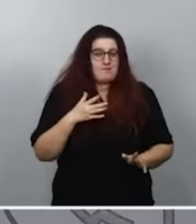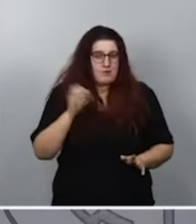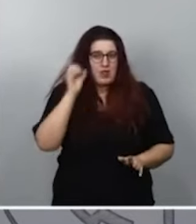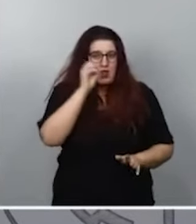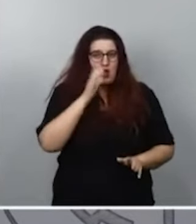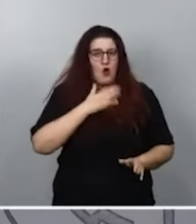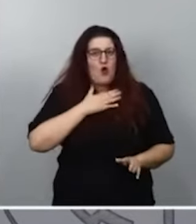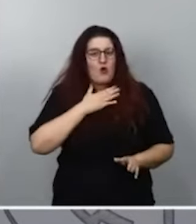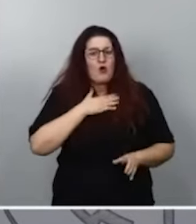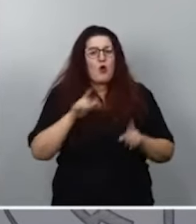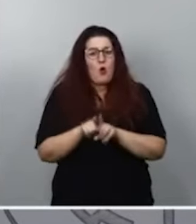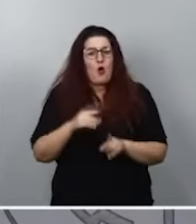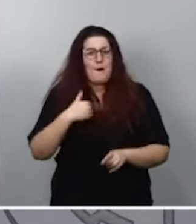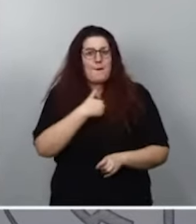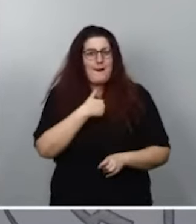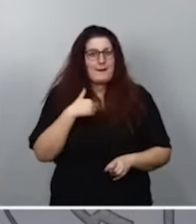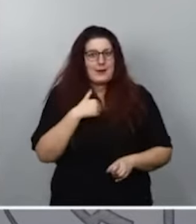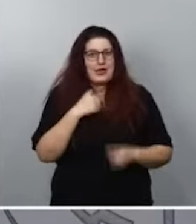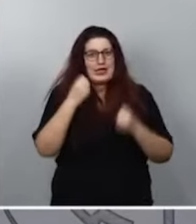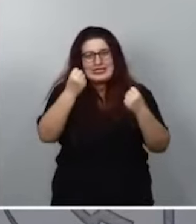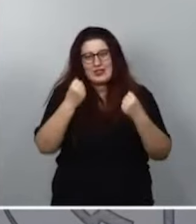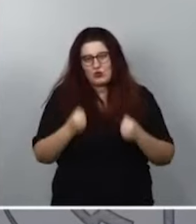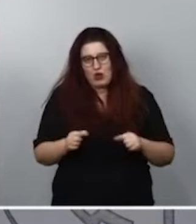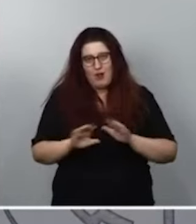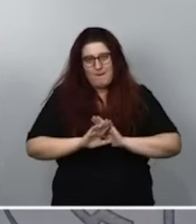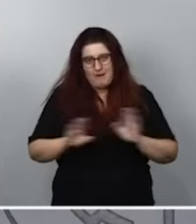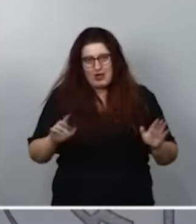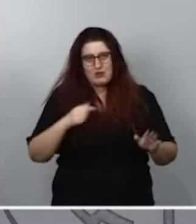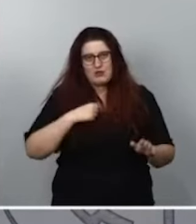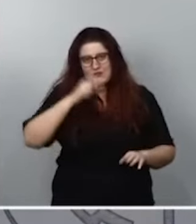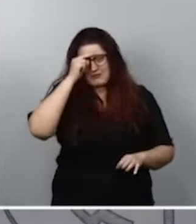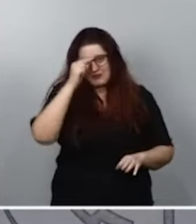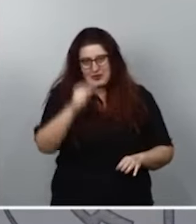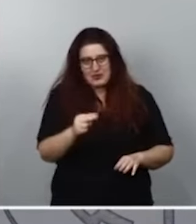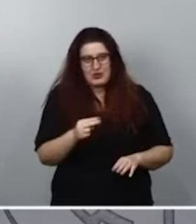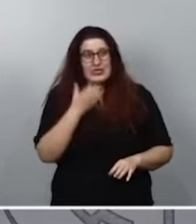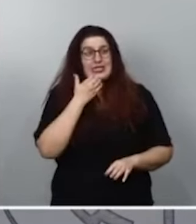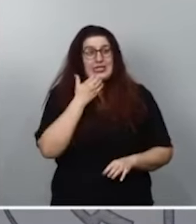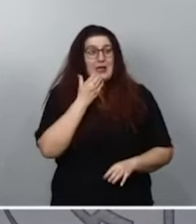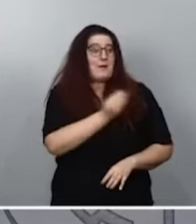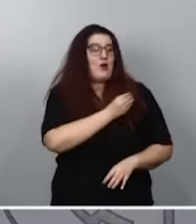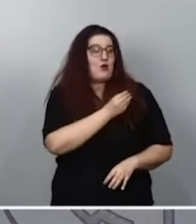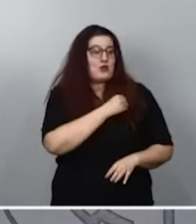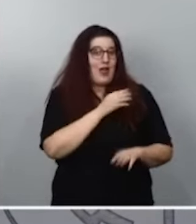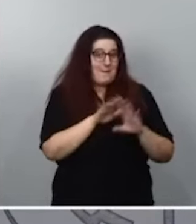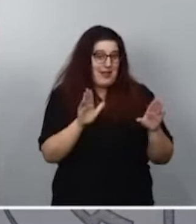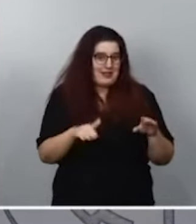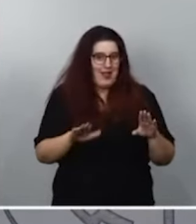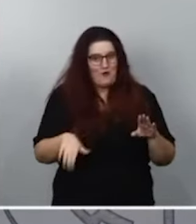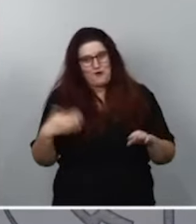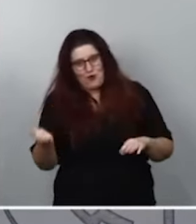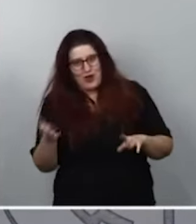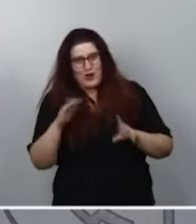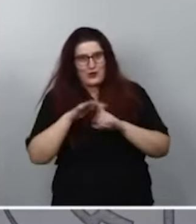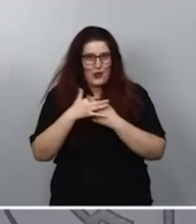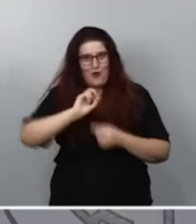es un papel profundamente institucional, que respeto. Seguramente, si me hicieran esta pregunta fuera de esta mesa y fuera de este